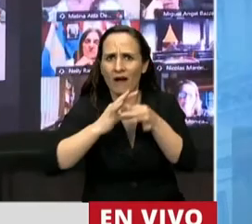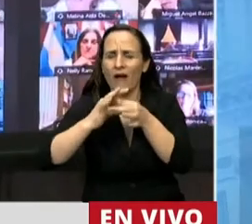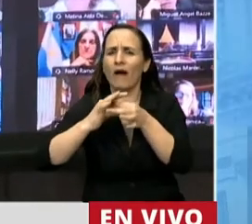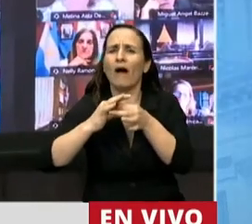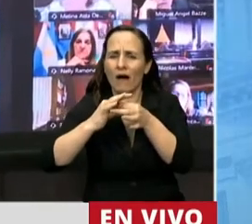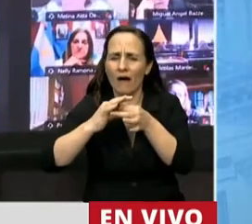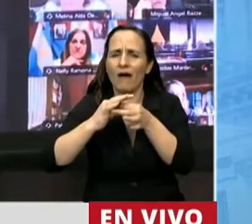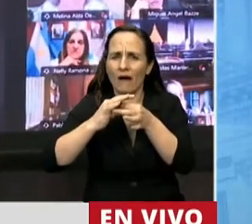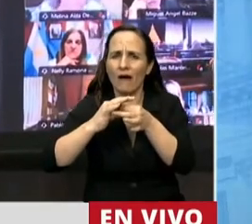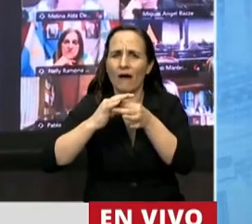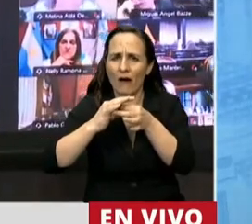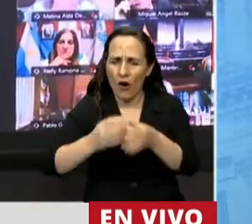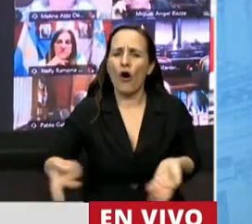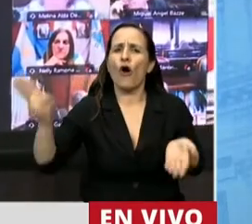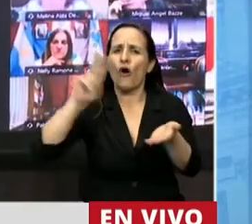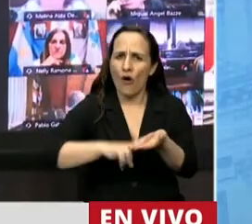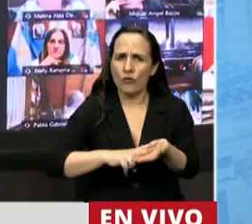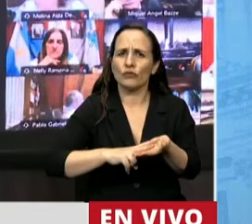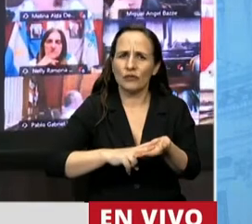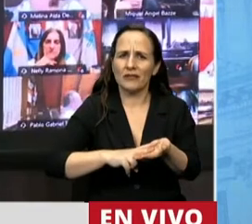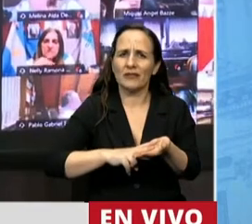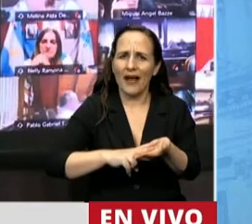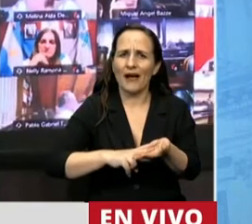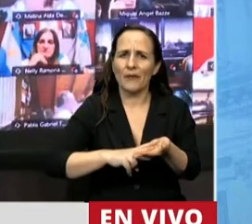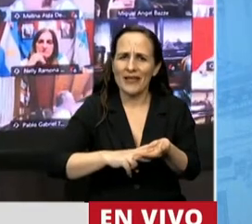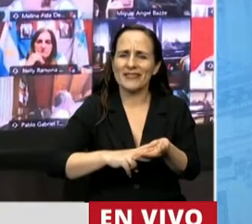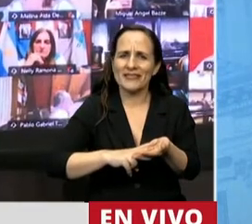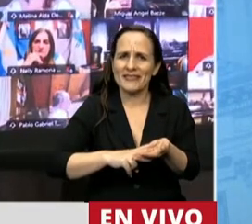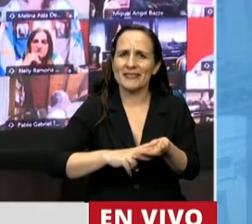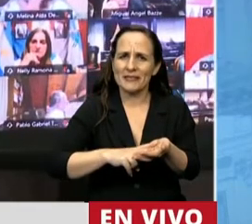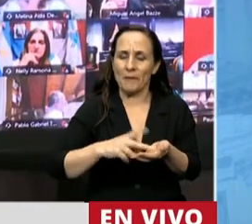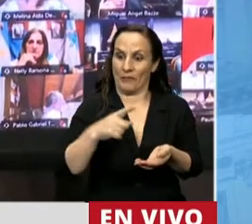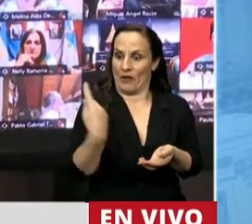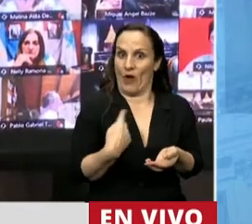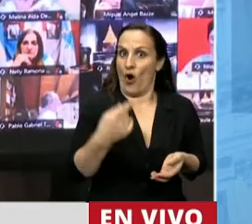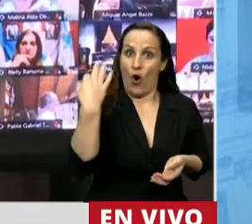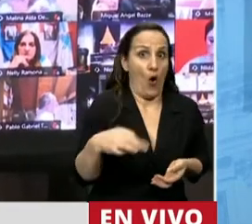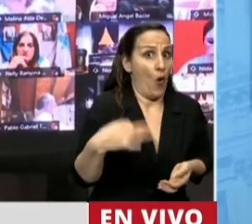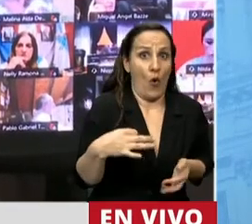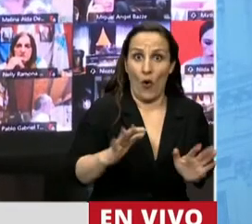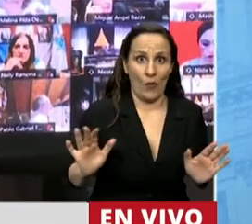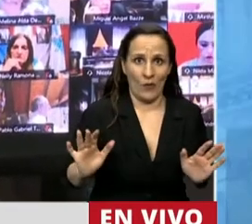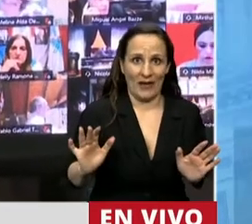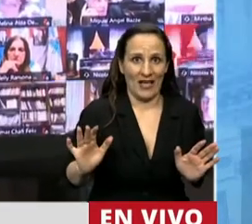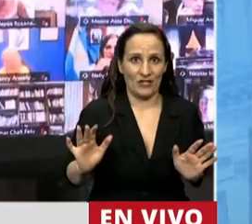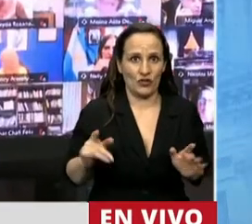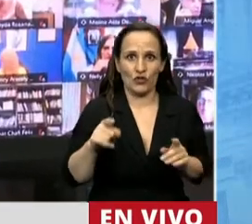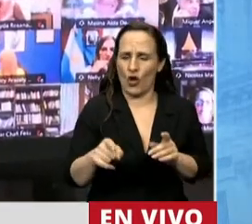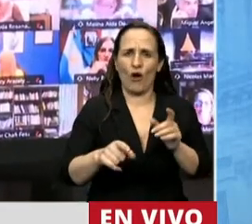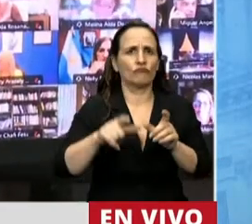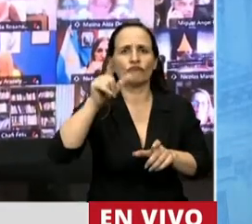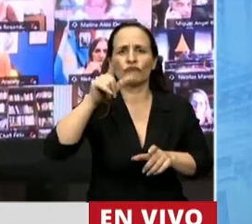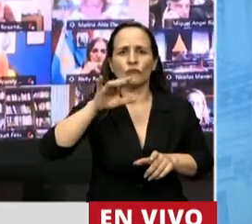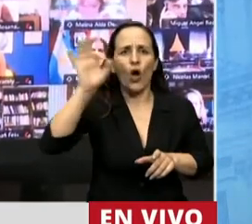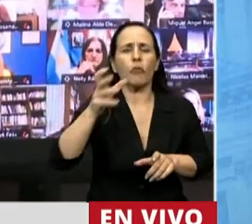vuelve a sujetos obligados al reconocimiento de la igualdad de